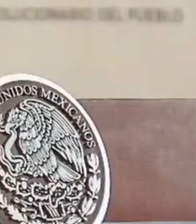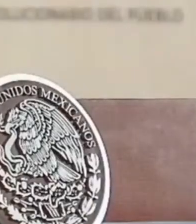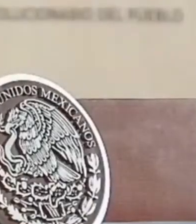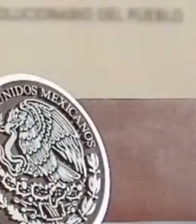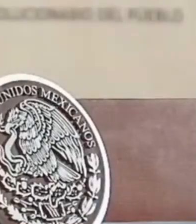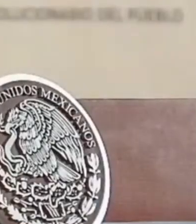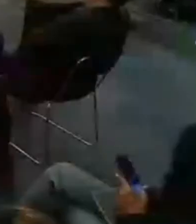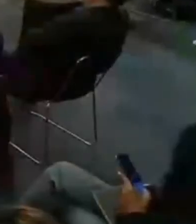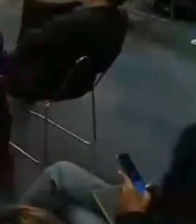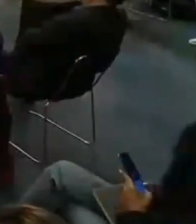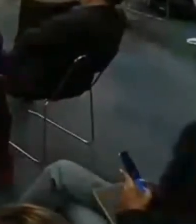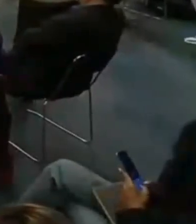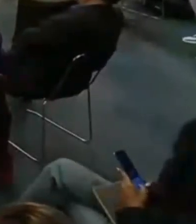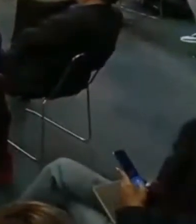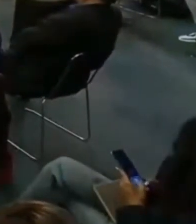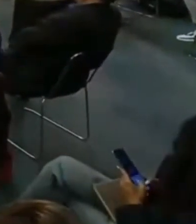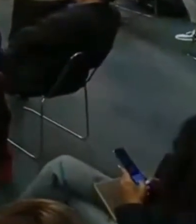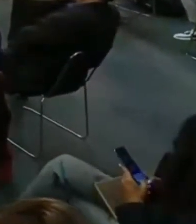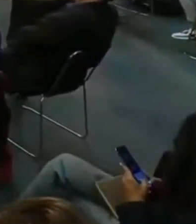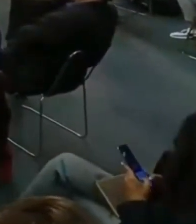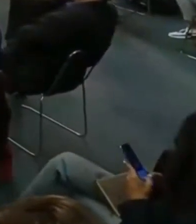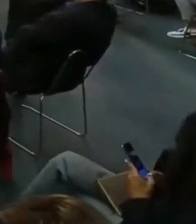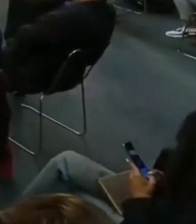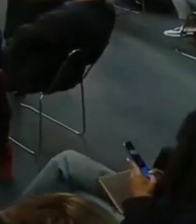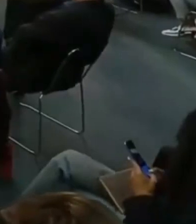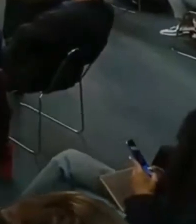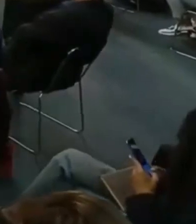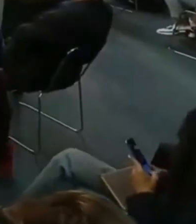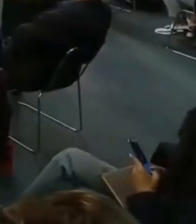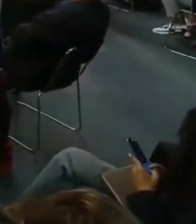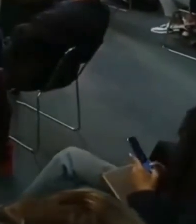que es garantizar la libertad ¿no?